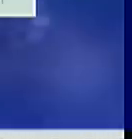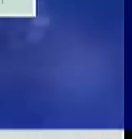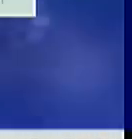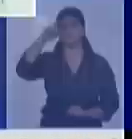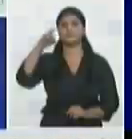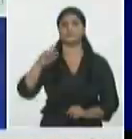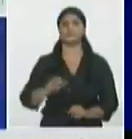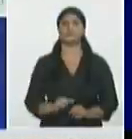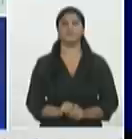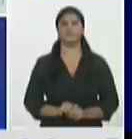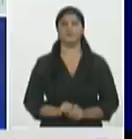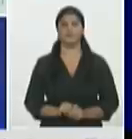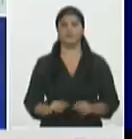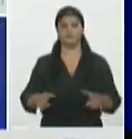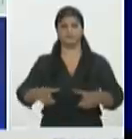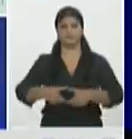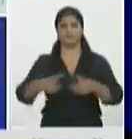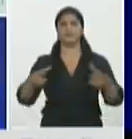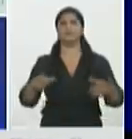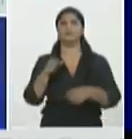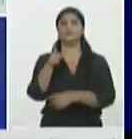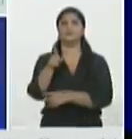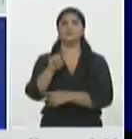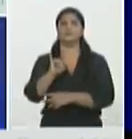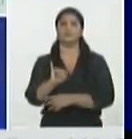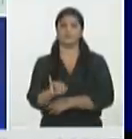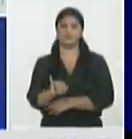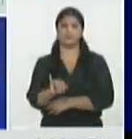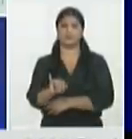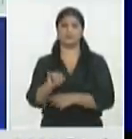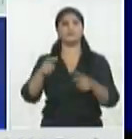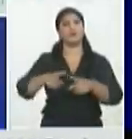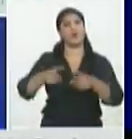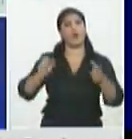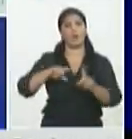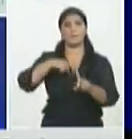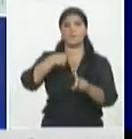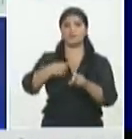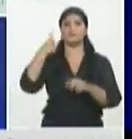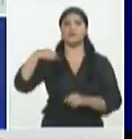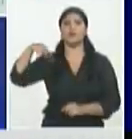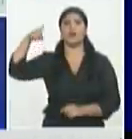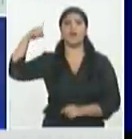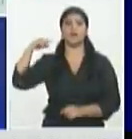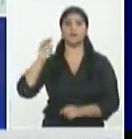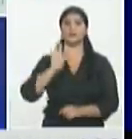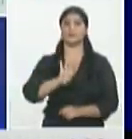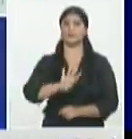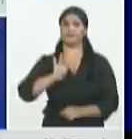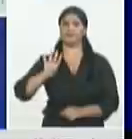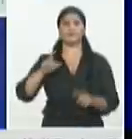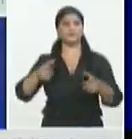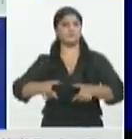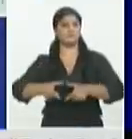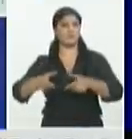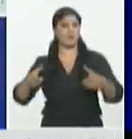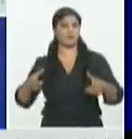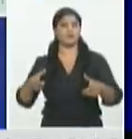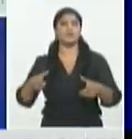autóctonos 44 ayer la cifra mayor en el municipio de Santa Espíritu 27